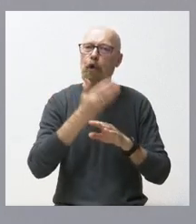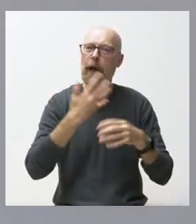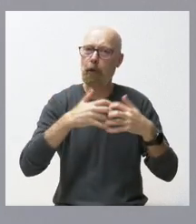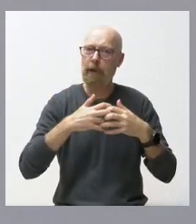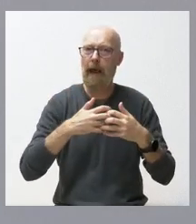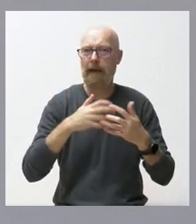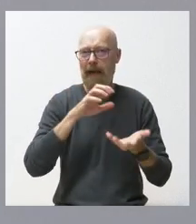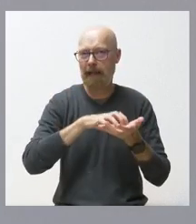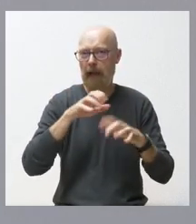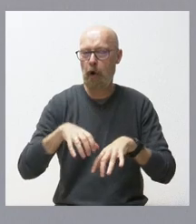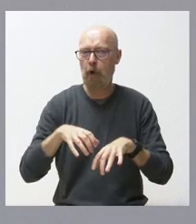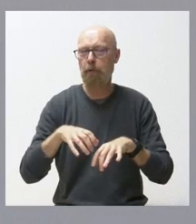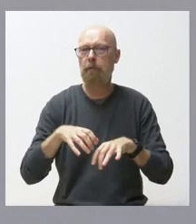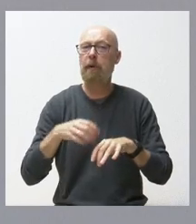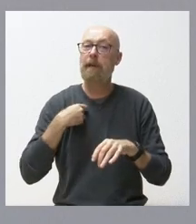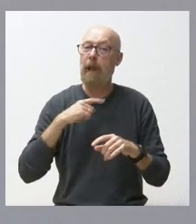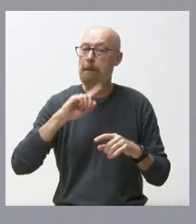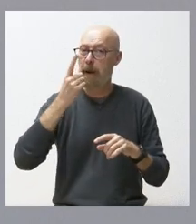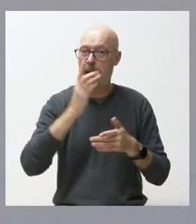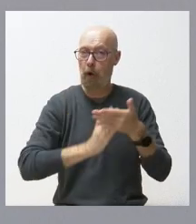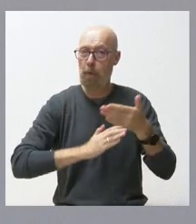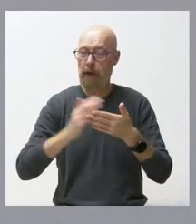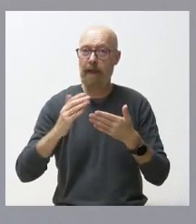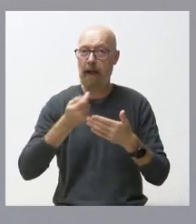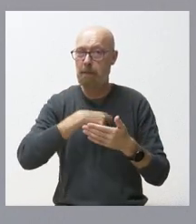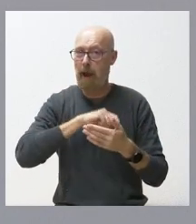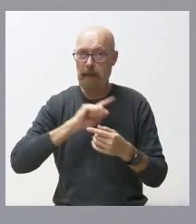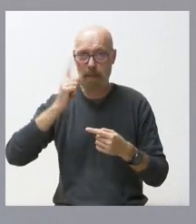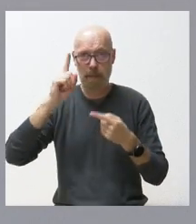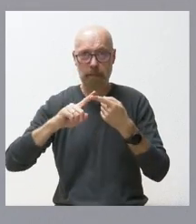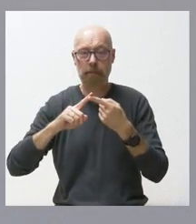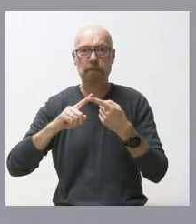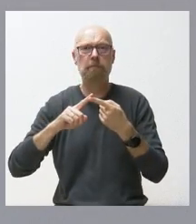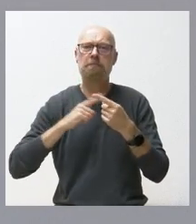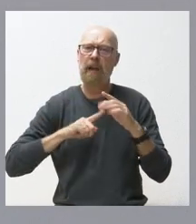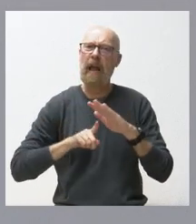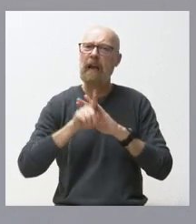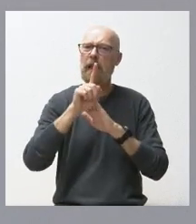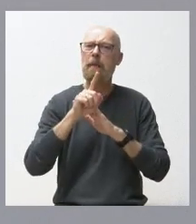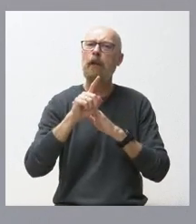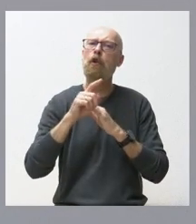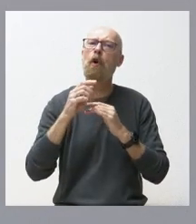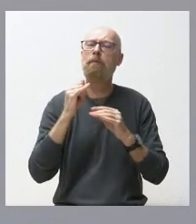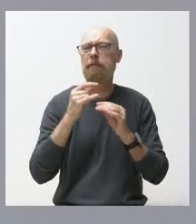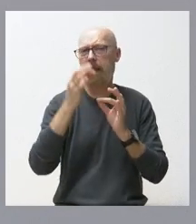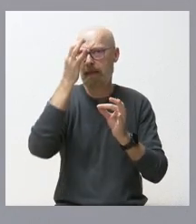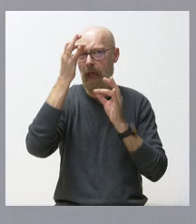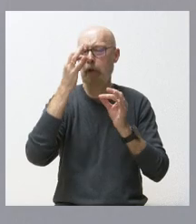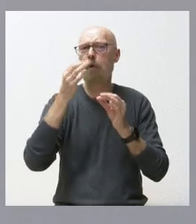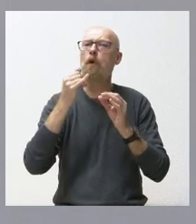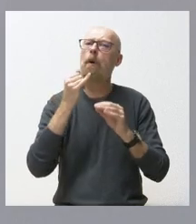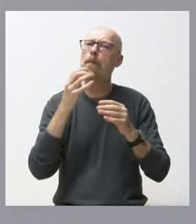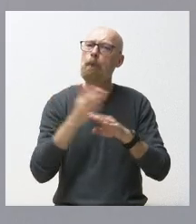es la primera comunidad autónoma de España en lo que llevamos de año en crecimiento del índice de producción industrial, acumulando a lo que